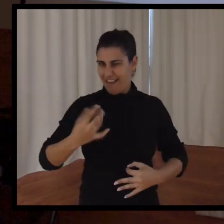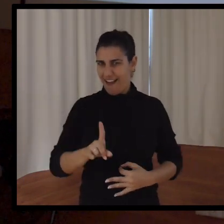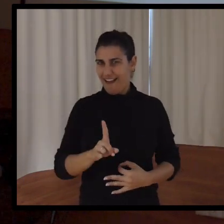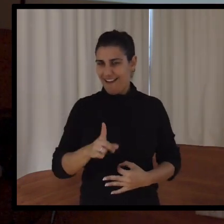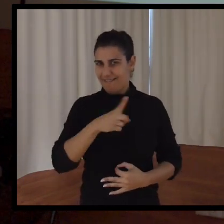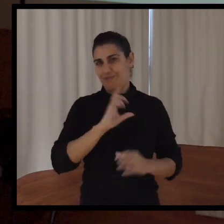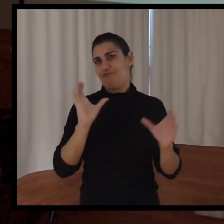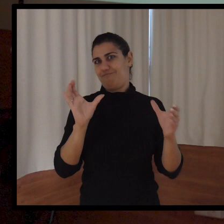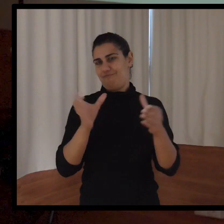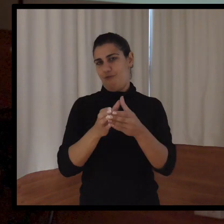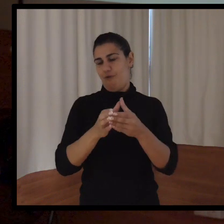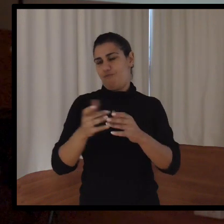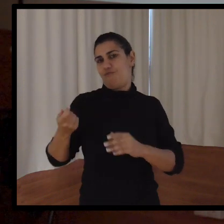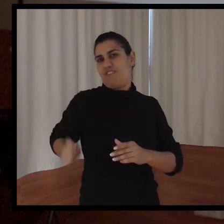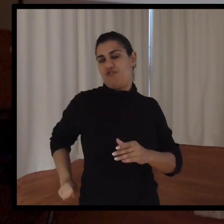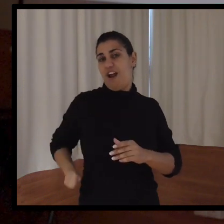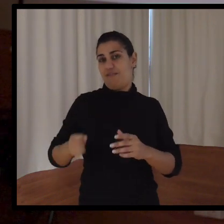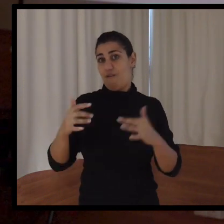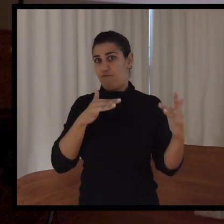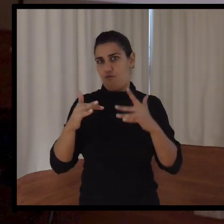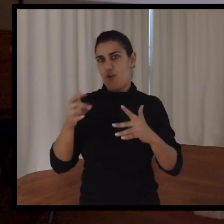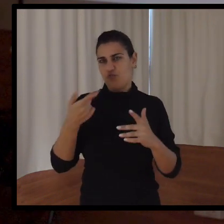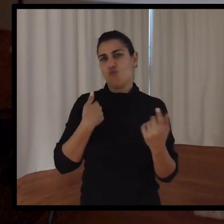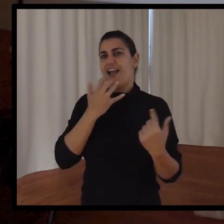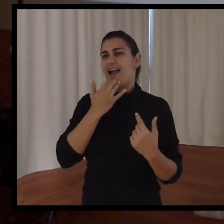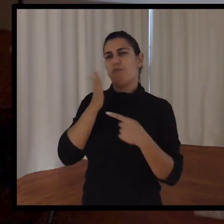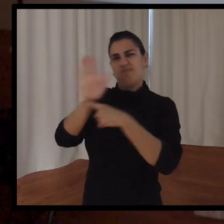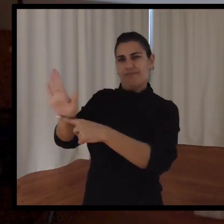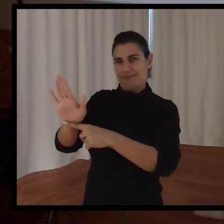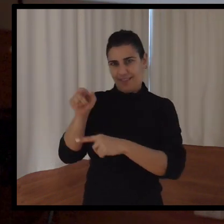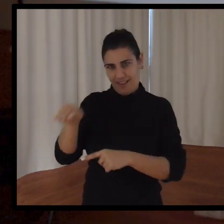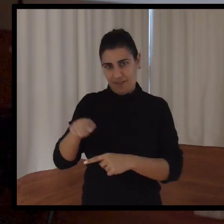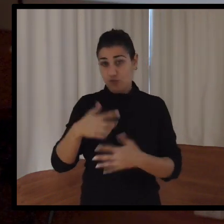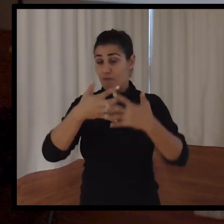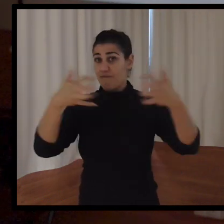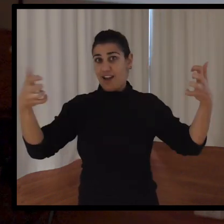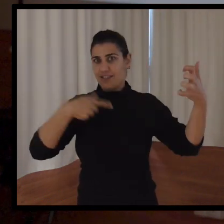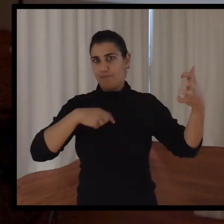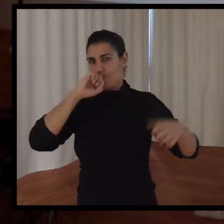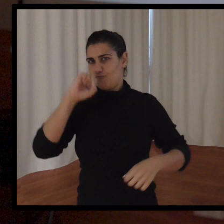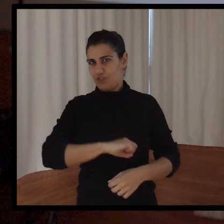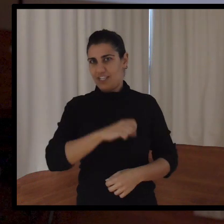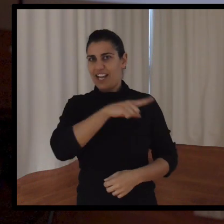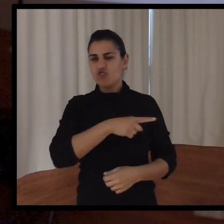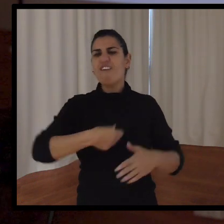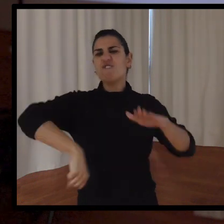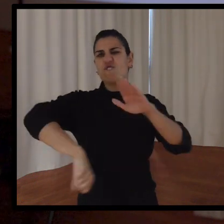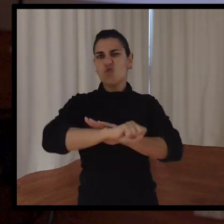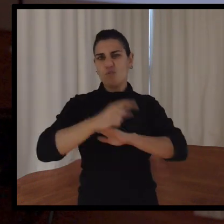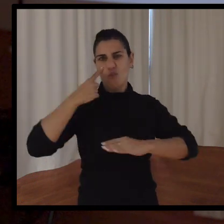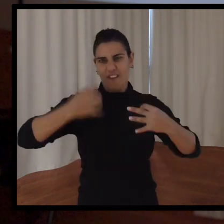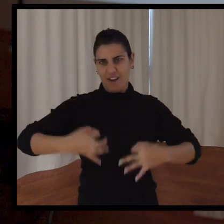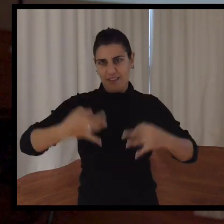fútbol profesional, que realmente esos son los valores que tiene que tener el deporte. Y esta es una de mis frases preferidas. Y esto para mí es fútbol de verdad,